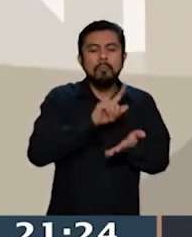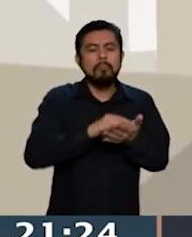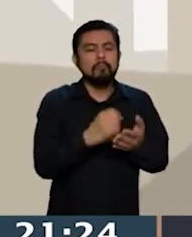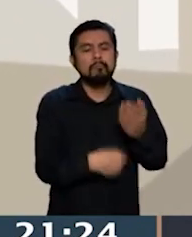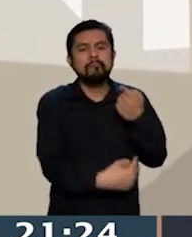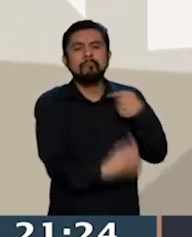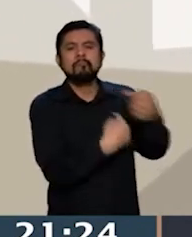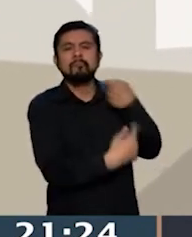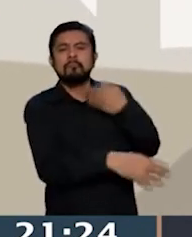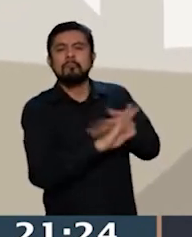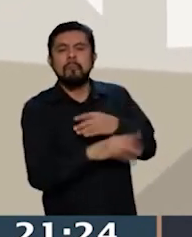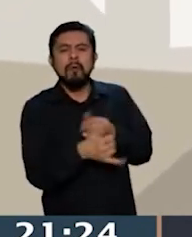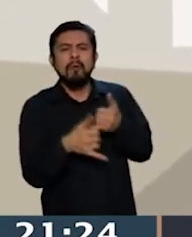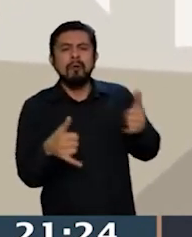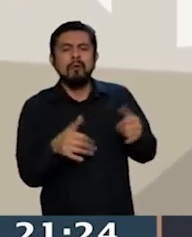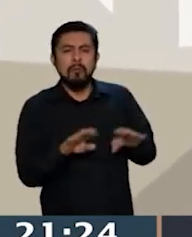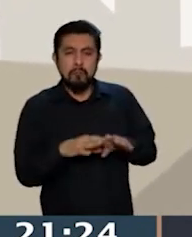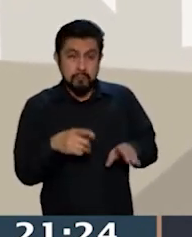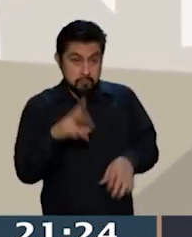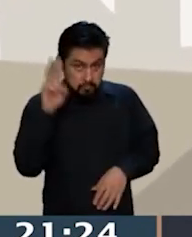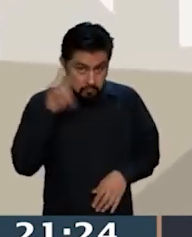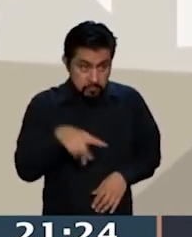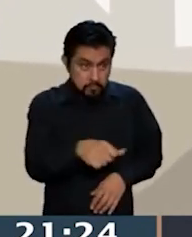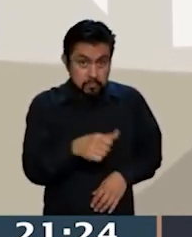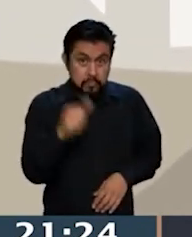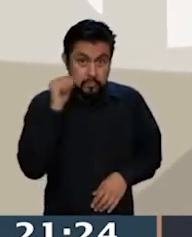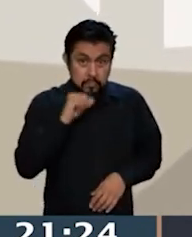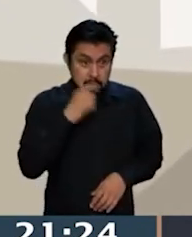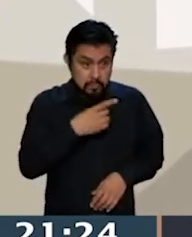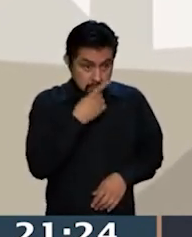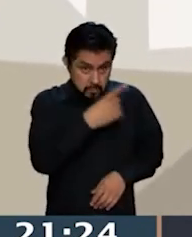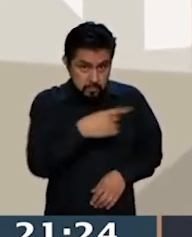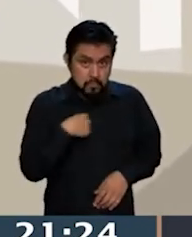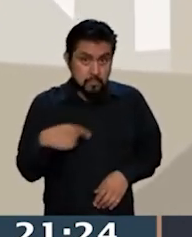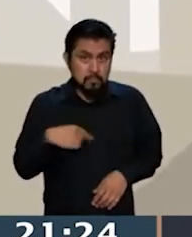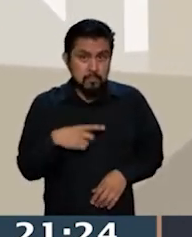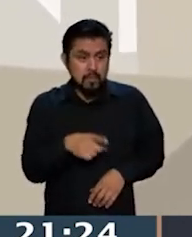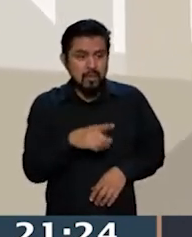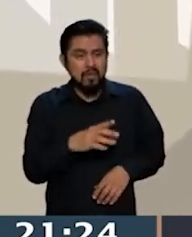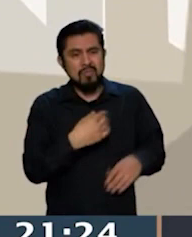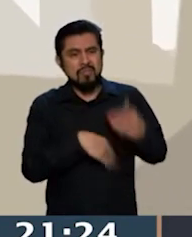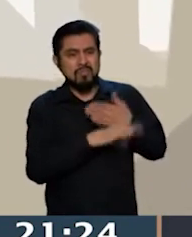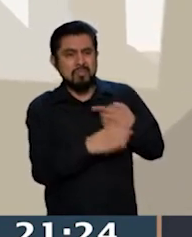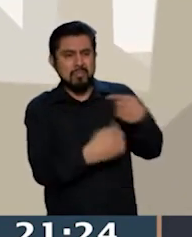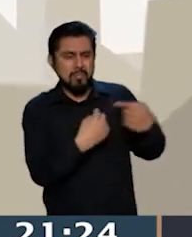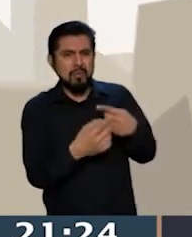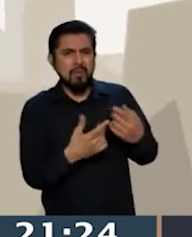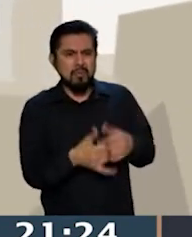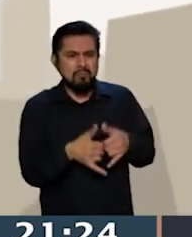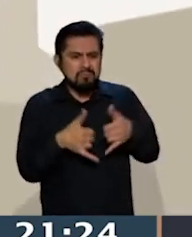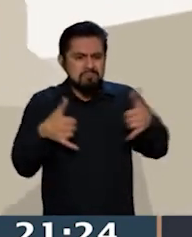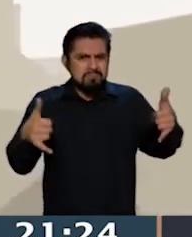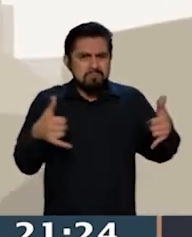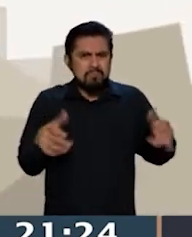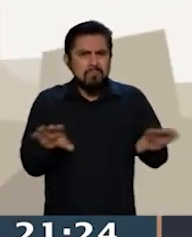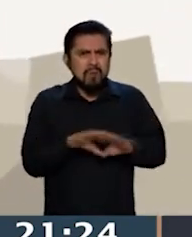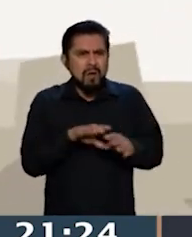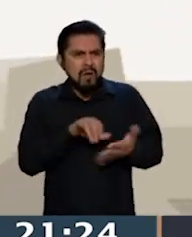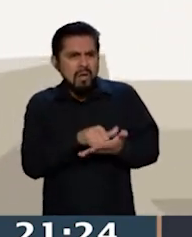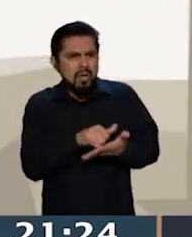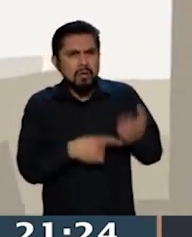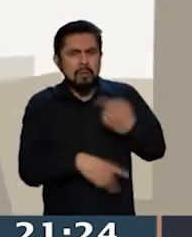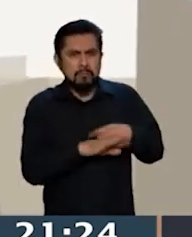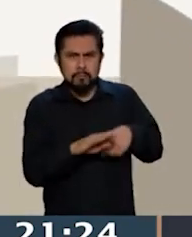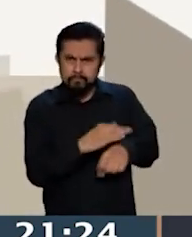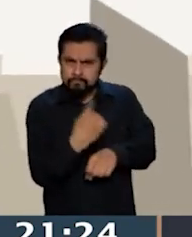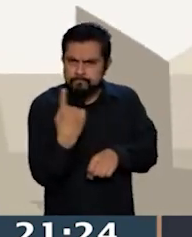habla de mi condición de peso, digamos, de mi talla, de mi figura. No habla de ideas. Entonces,